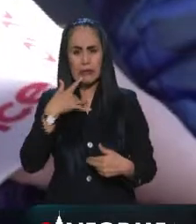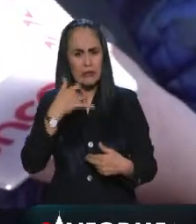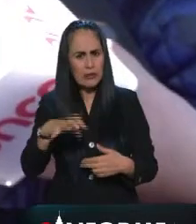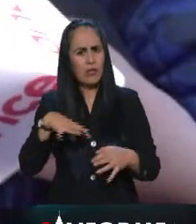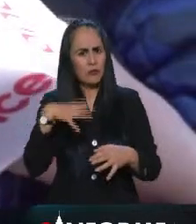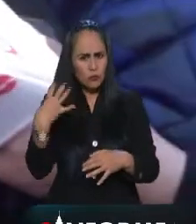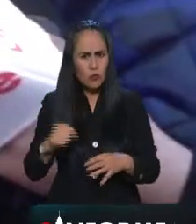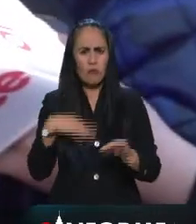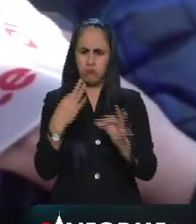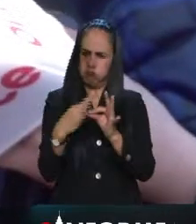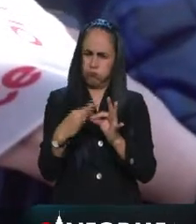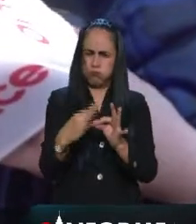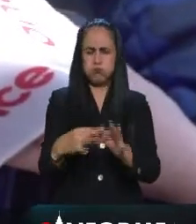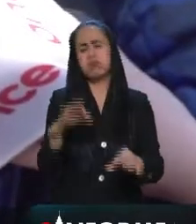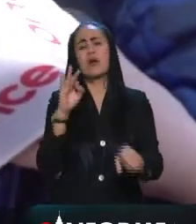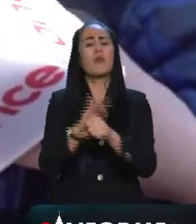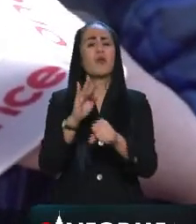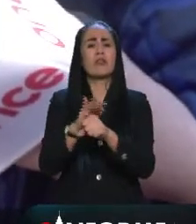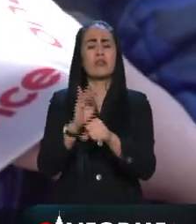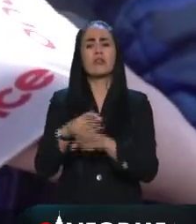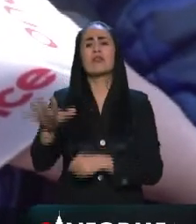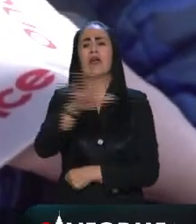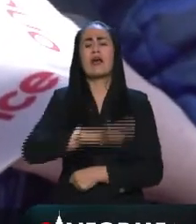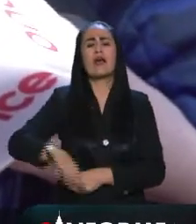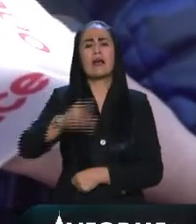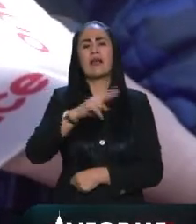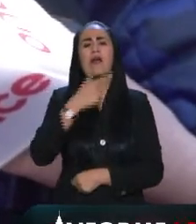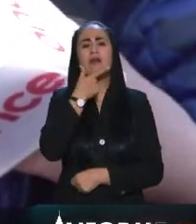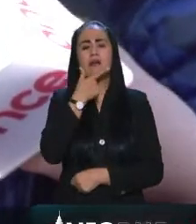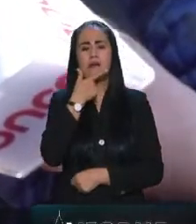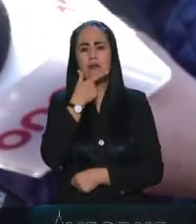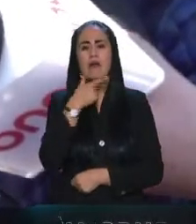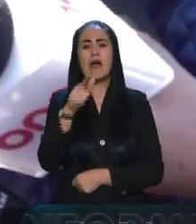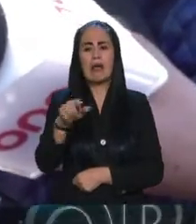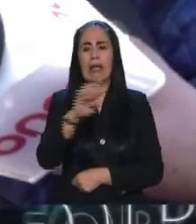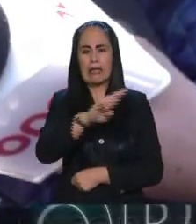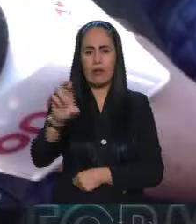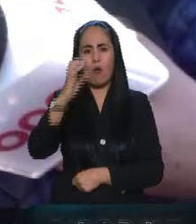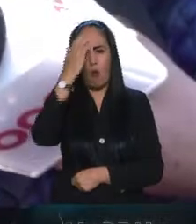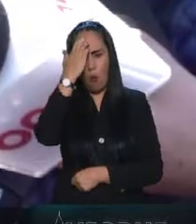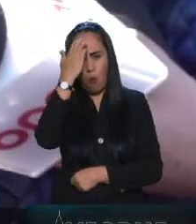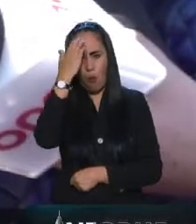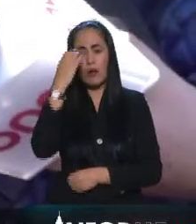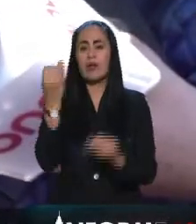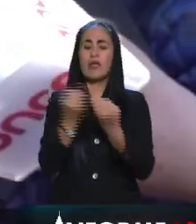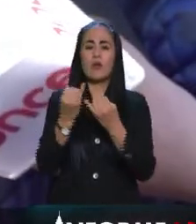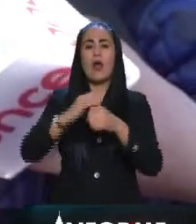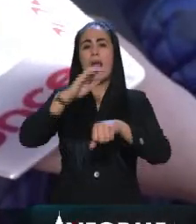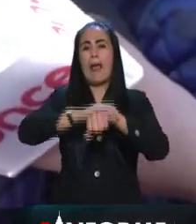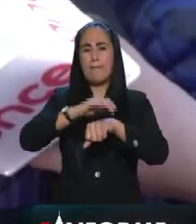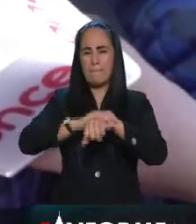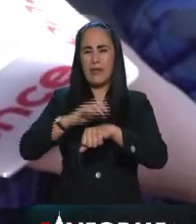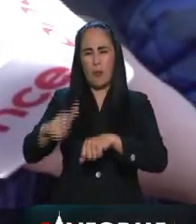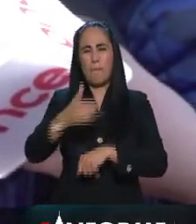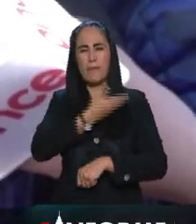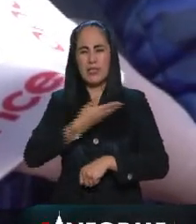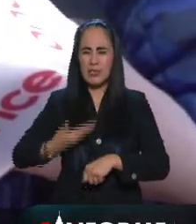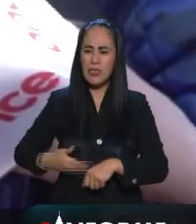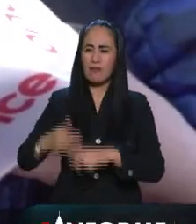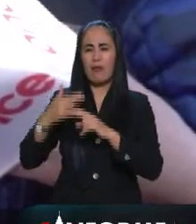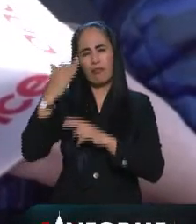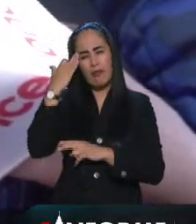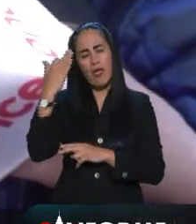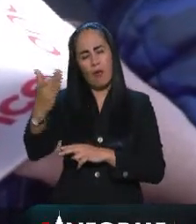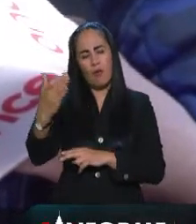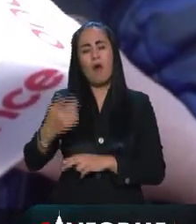muy reconocido en el Reino Unido y amigo del presidente de hace tiempo visitó ayer al